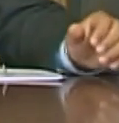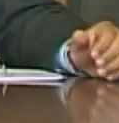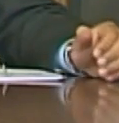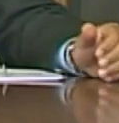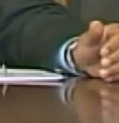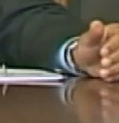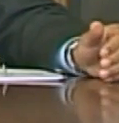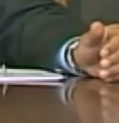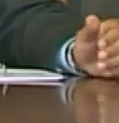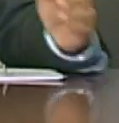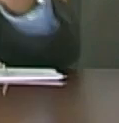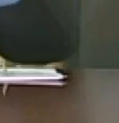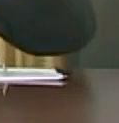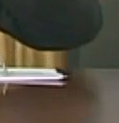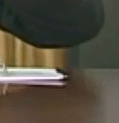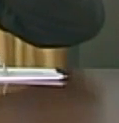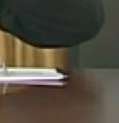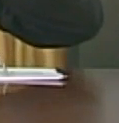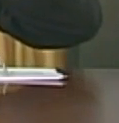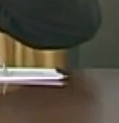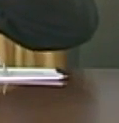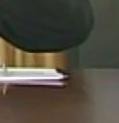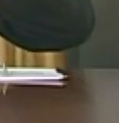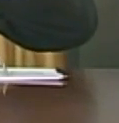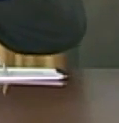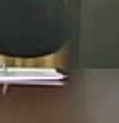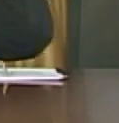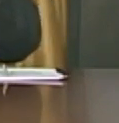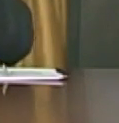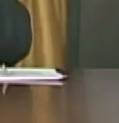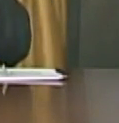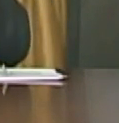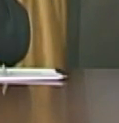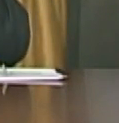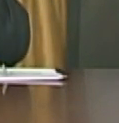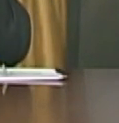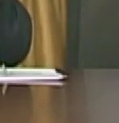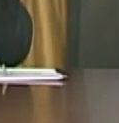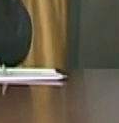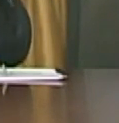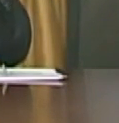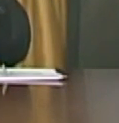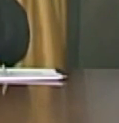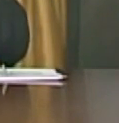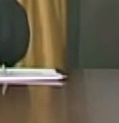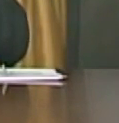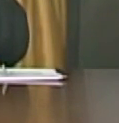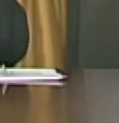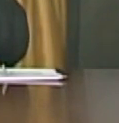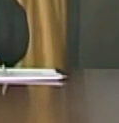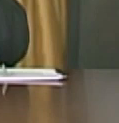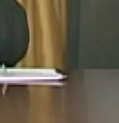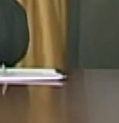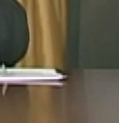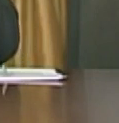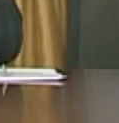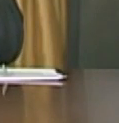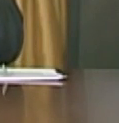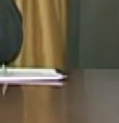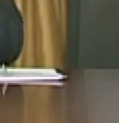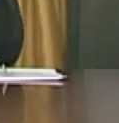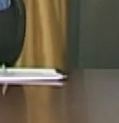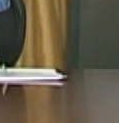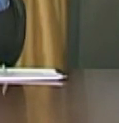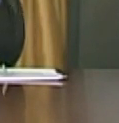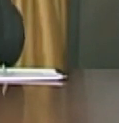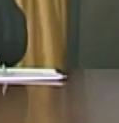públicas unificando los ministerios de transporte con un solo concepto del transporte tiene